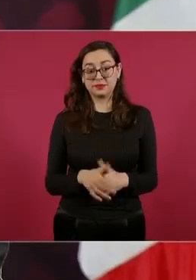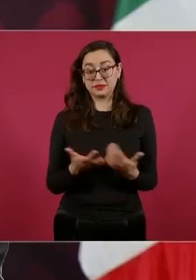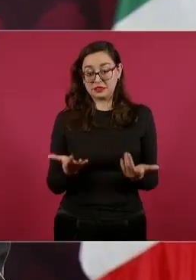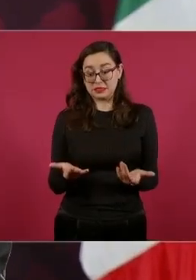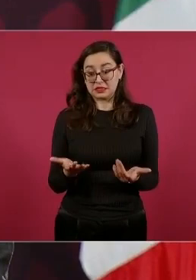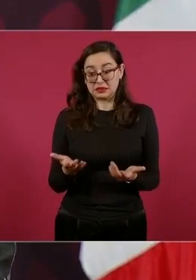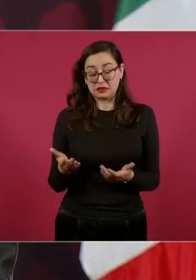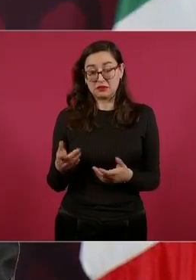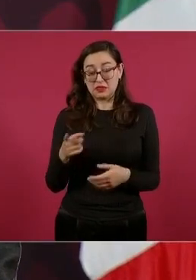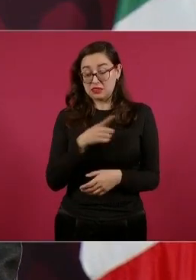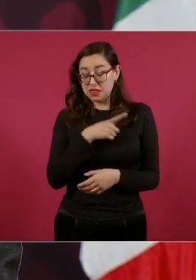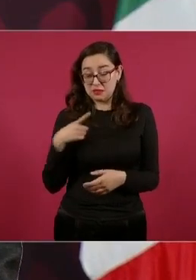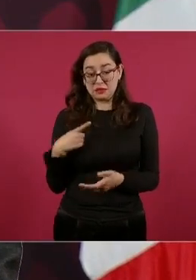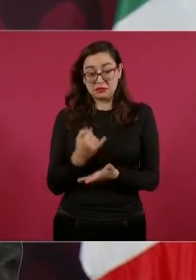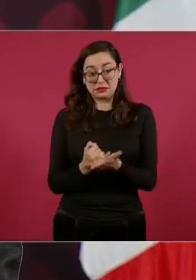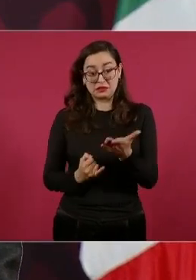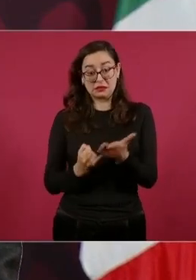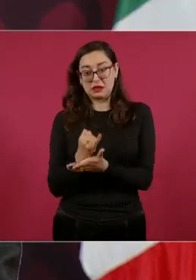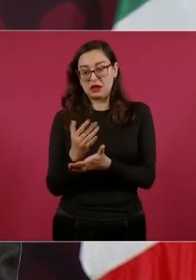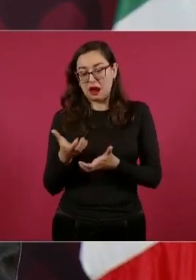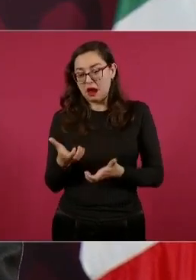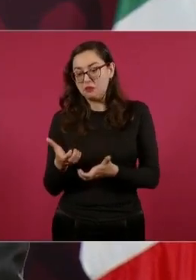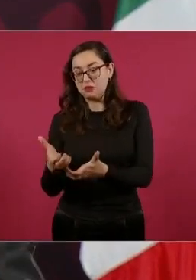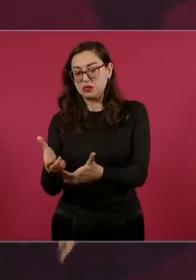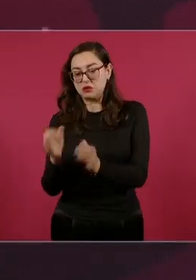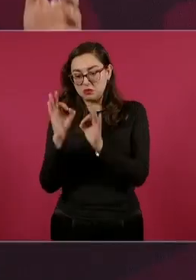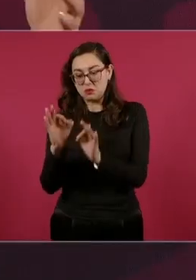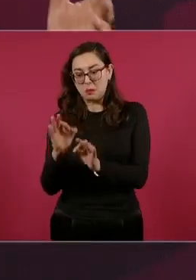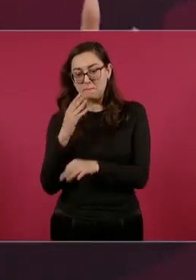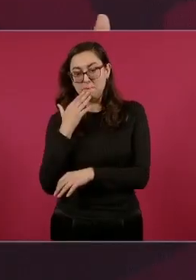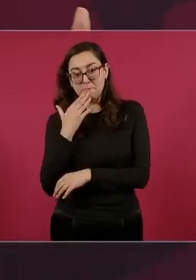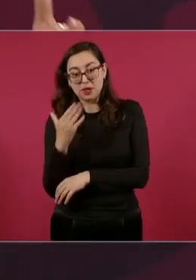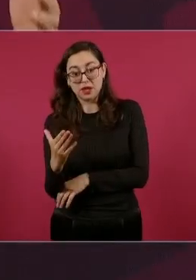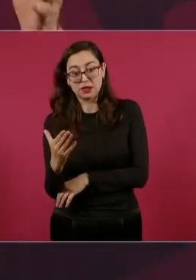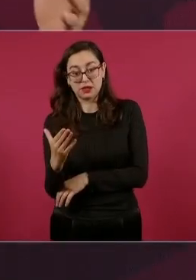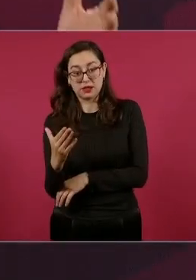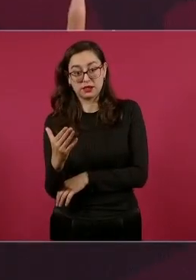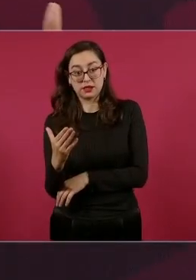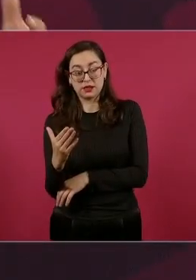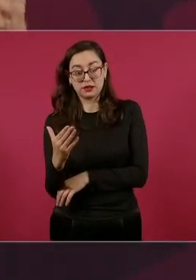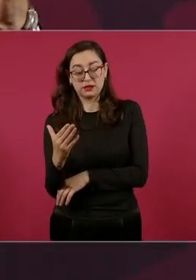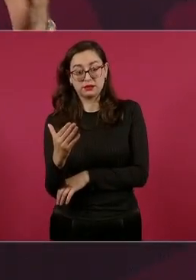camino del bien. Entonces, que